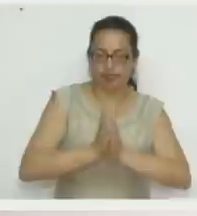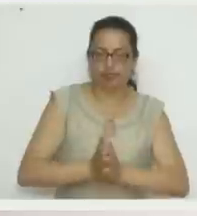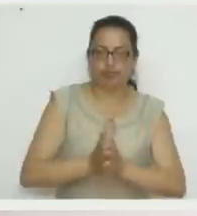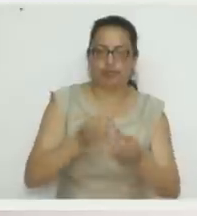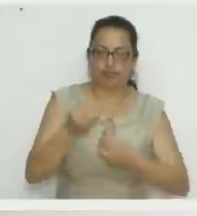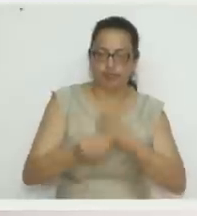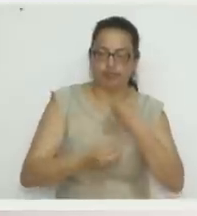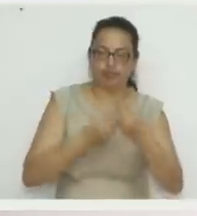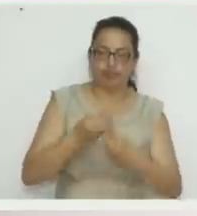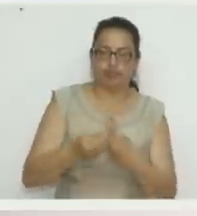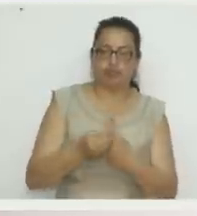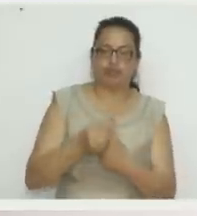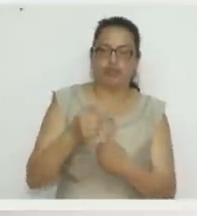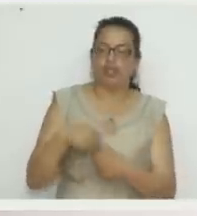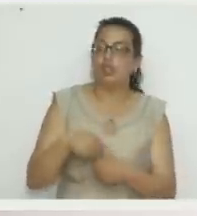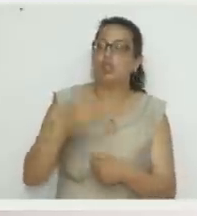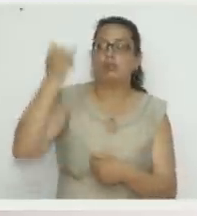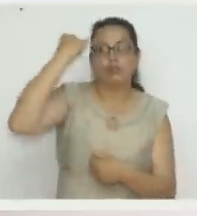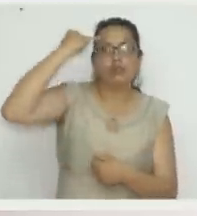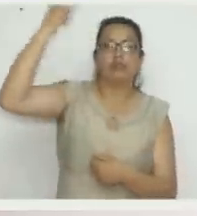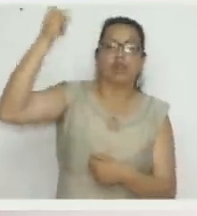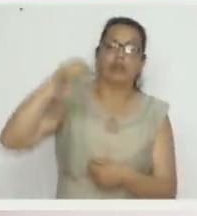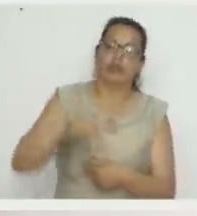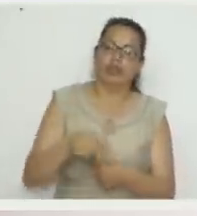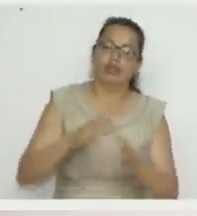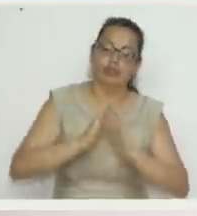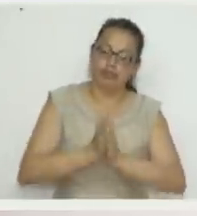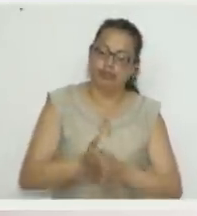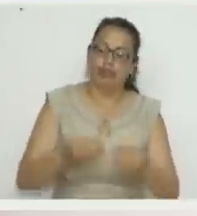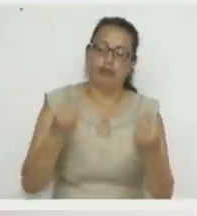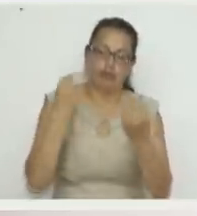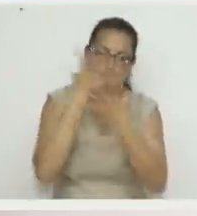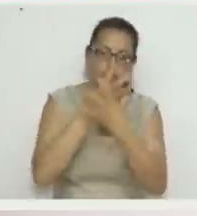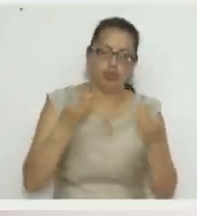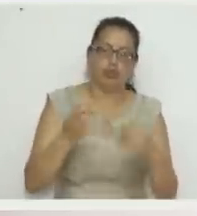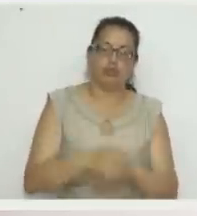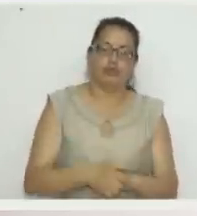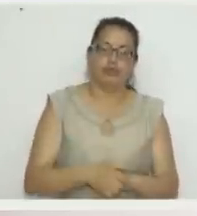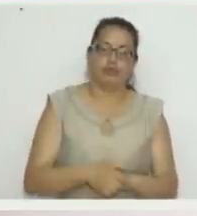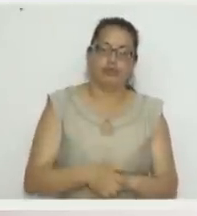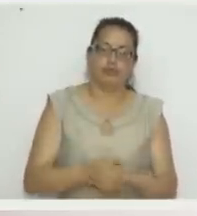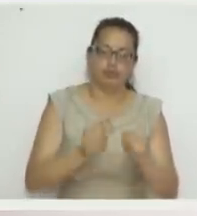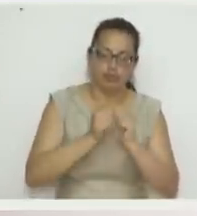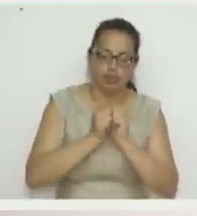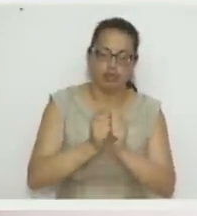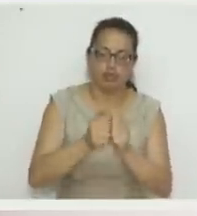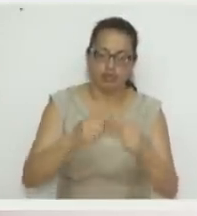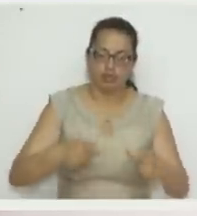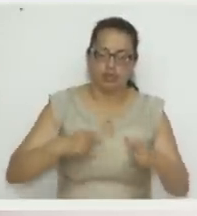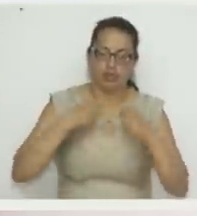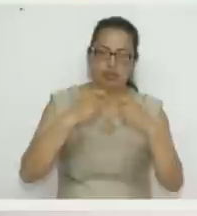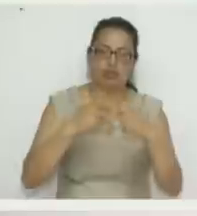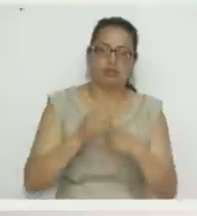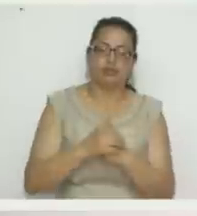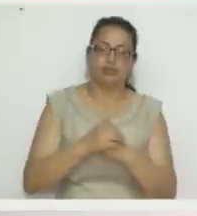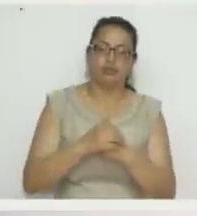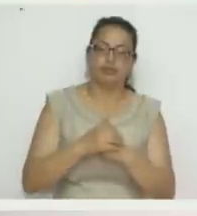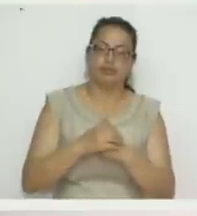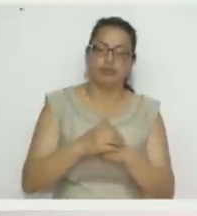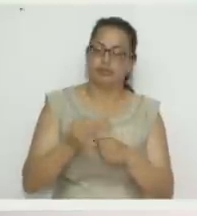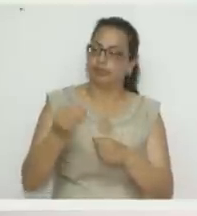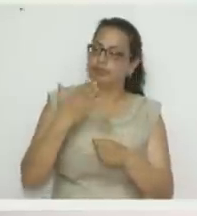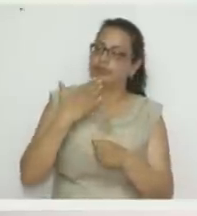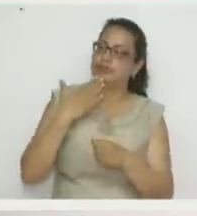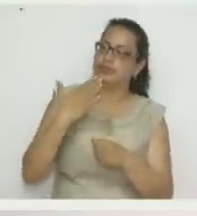pueden hacer y me imagino que estos sobres en Navidad quedan preciosos. Claro que sí, para acompañar un regalo queda un espectacular. Sí, claro. Sí, gracias